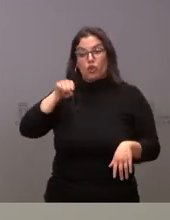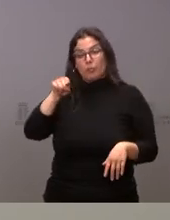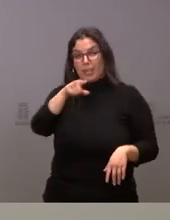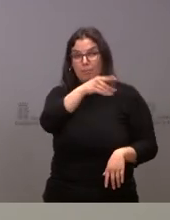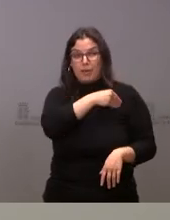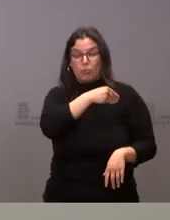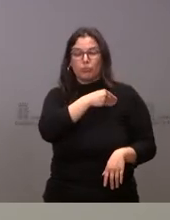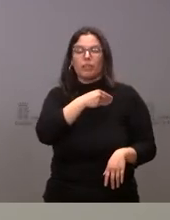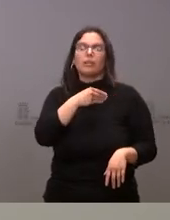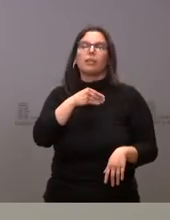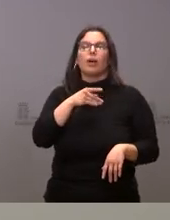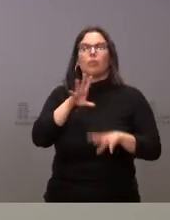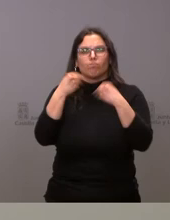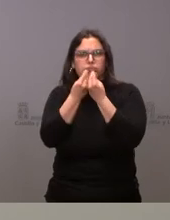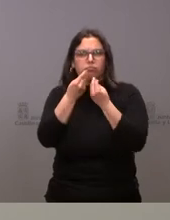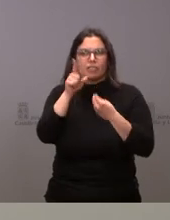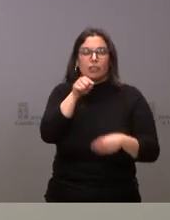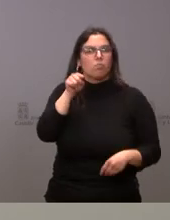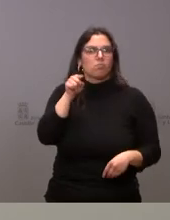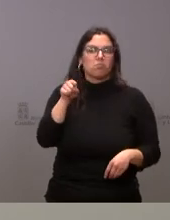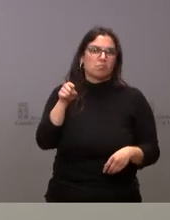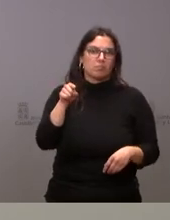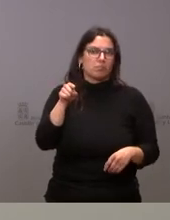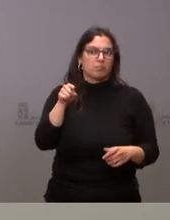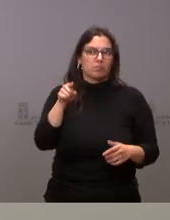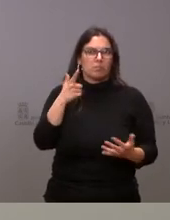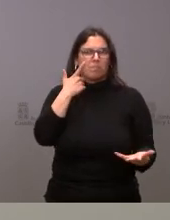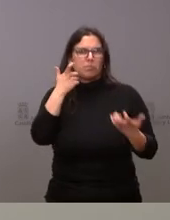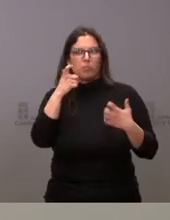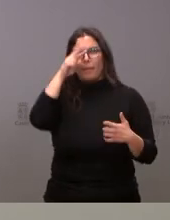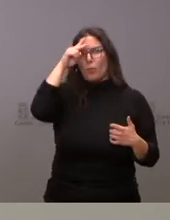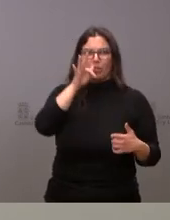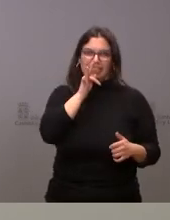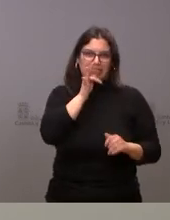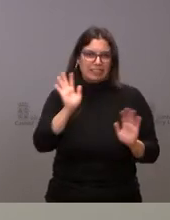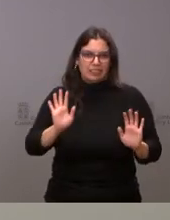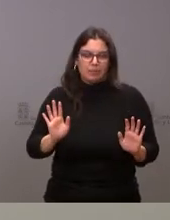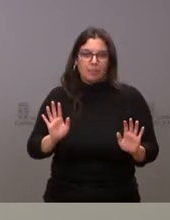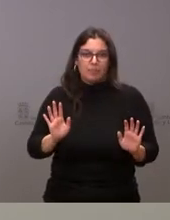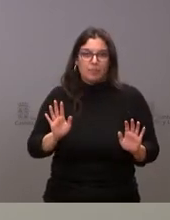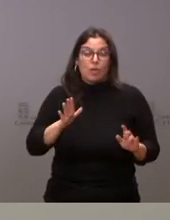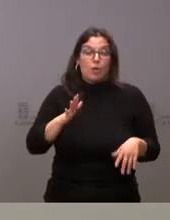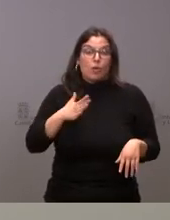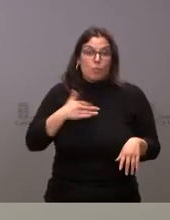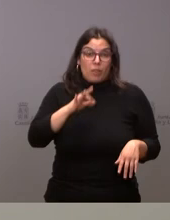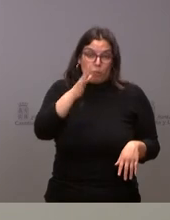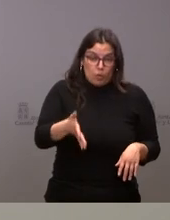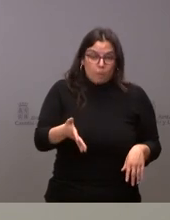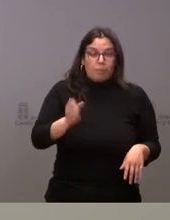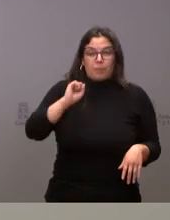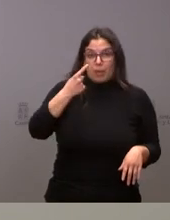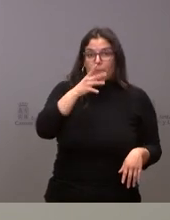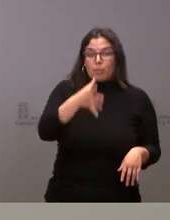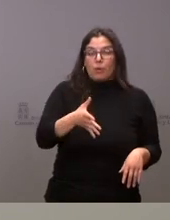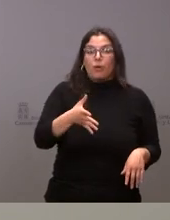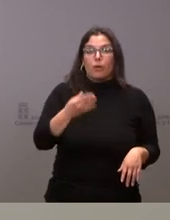pregunta la presión asistencial todavía no está siendo especialmente preocupante quizá por un doble aspecto en primer lugar porque